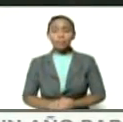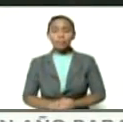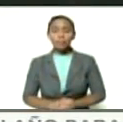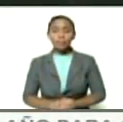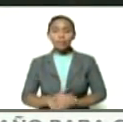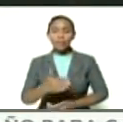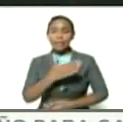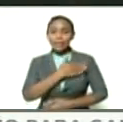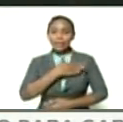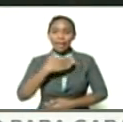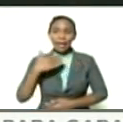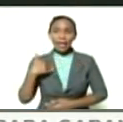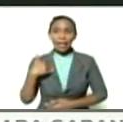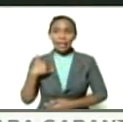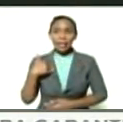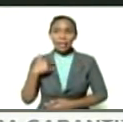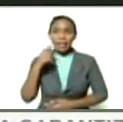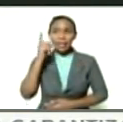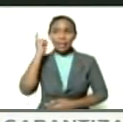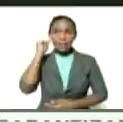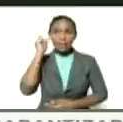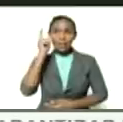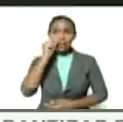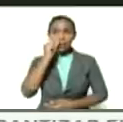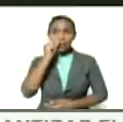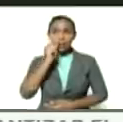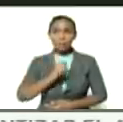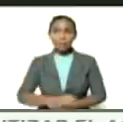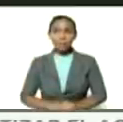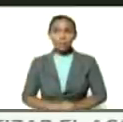queridas y queridos